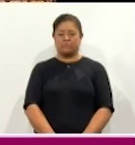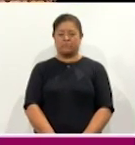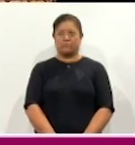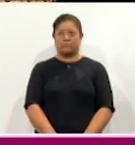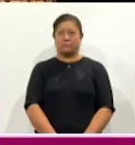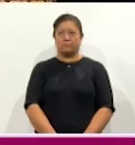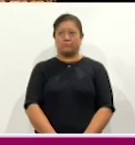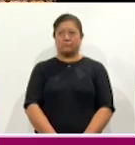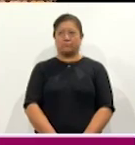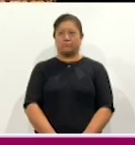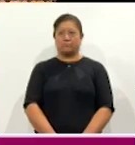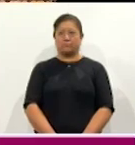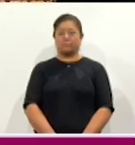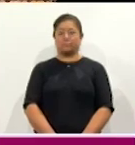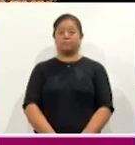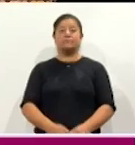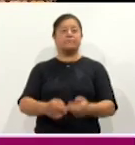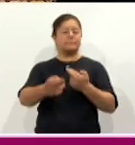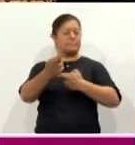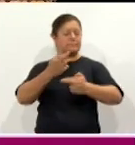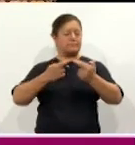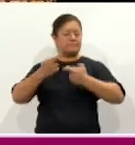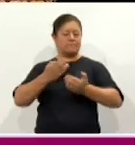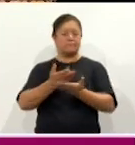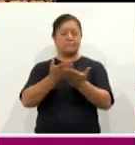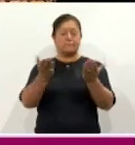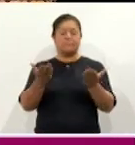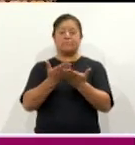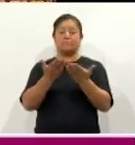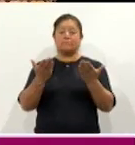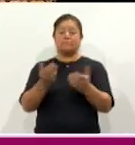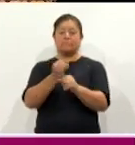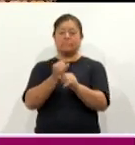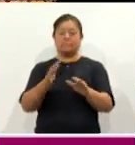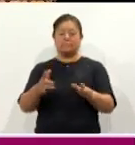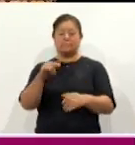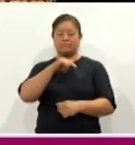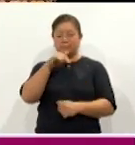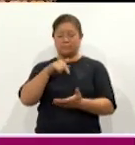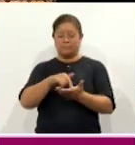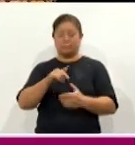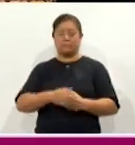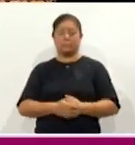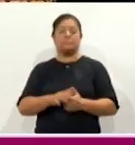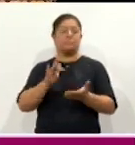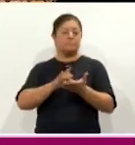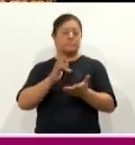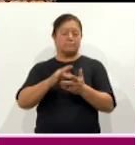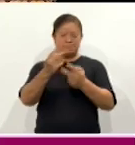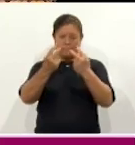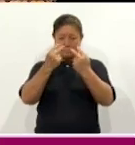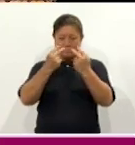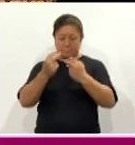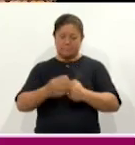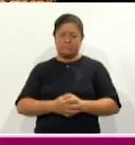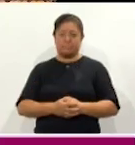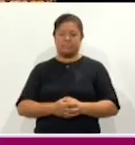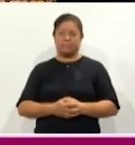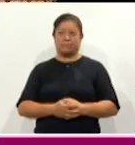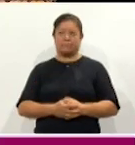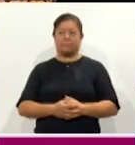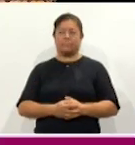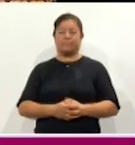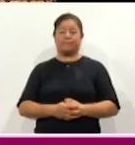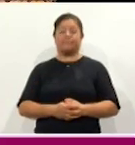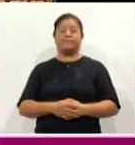Estamos nuevamente con usted, ahora con información local. Le agradecemos su permanencia. Y bien, Gui, quiero comentarle que